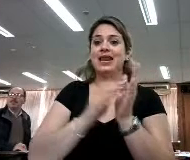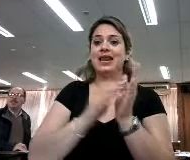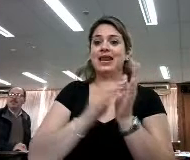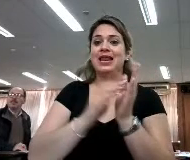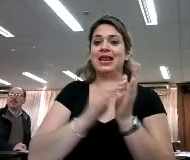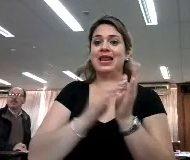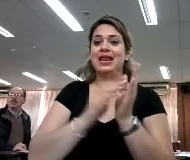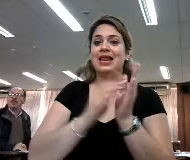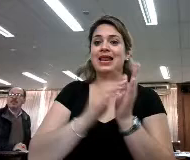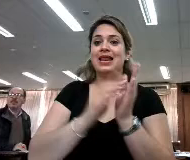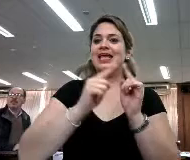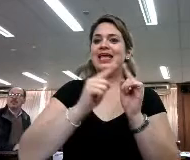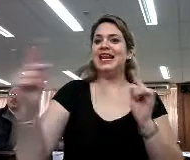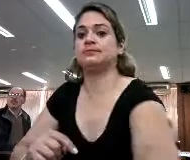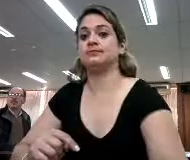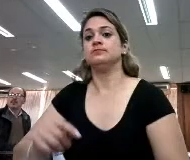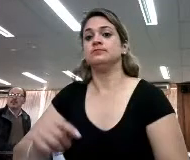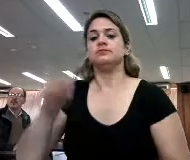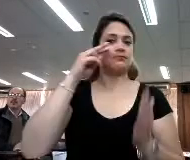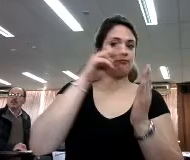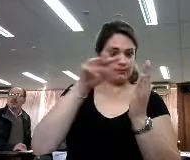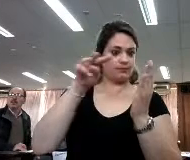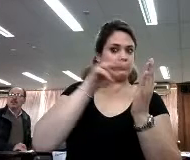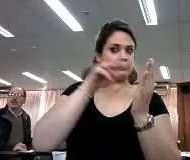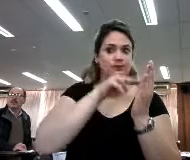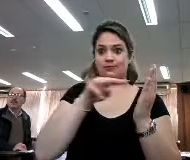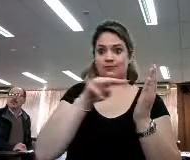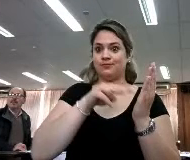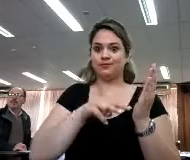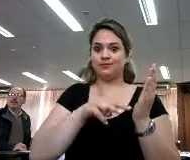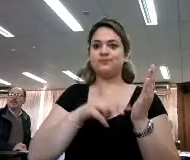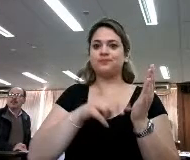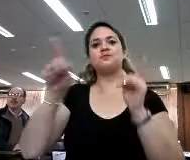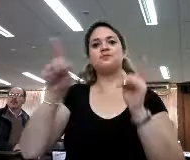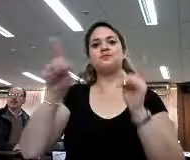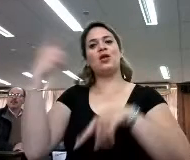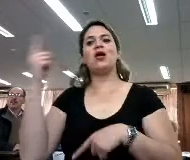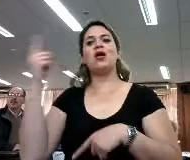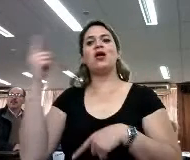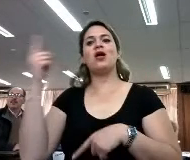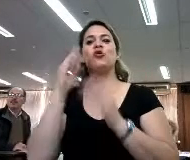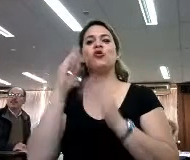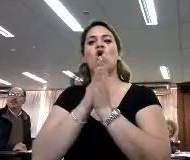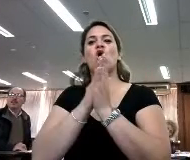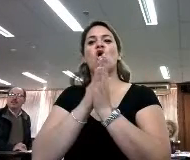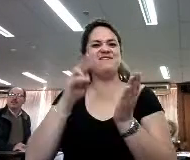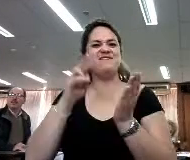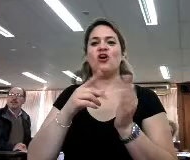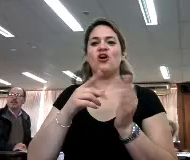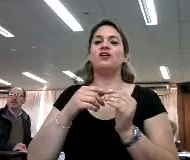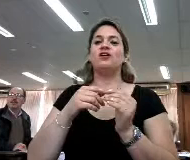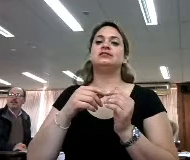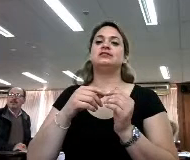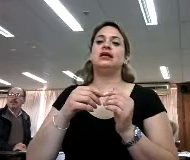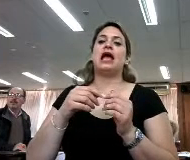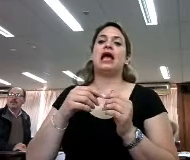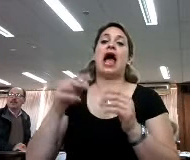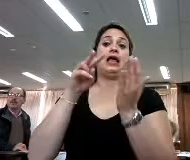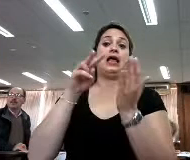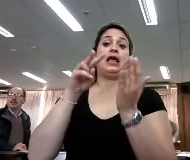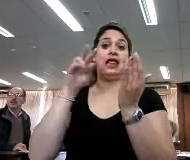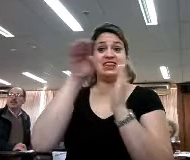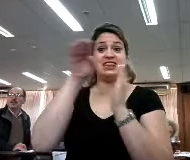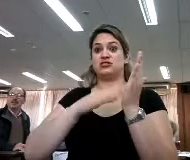después algunos se evoluciona al audiolibro a la lectura digital al hipertexto hay